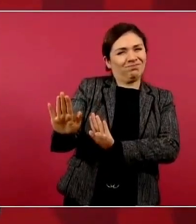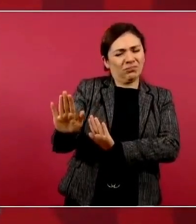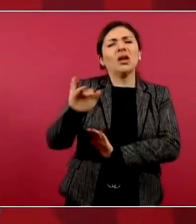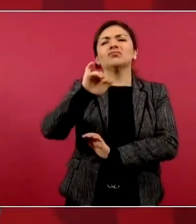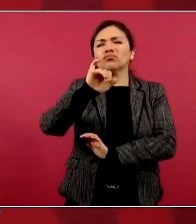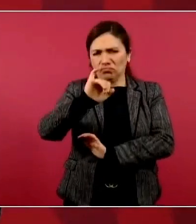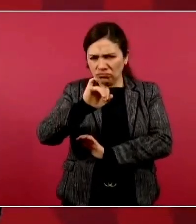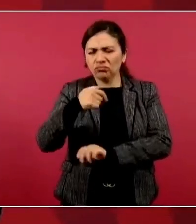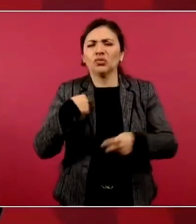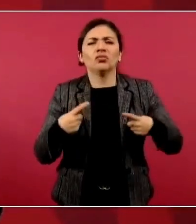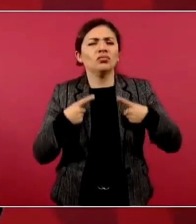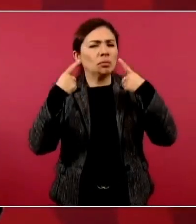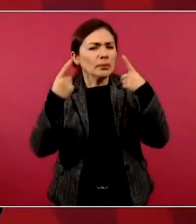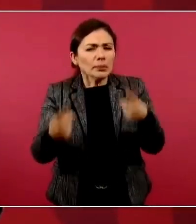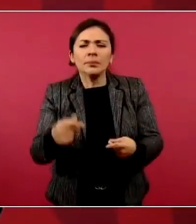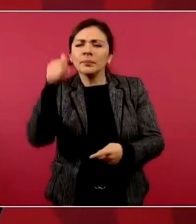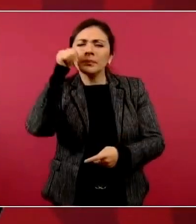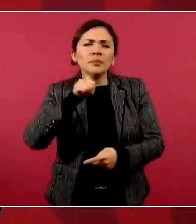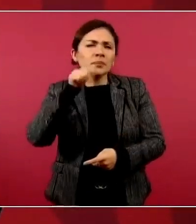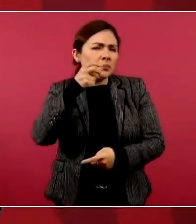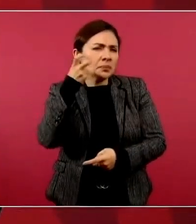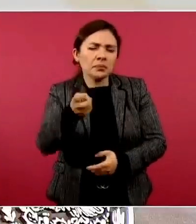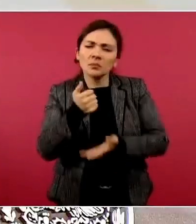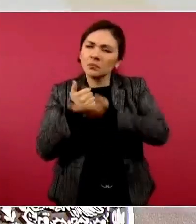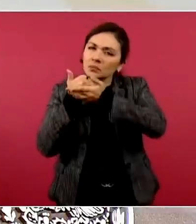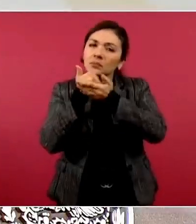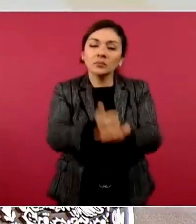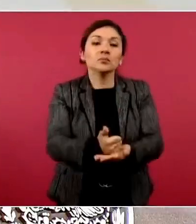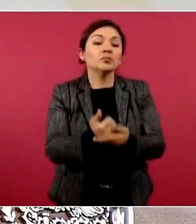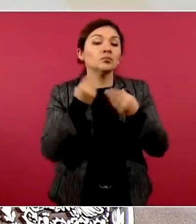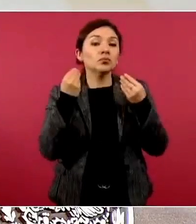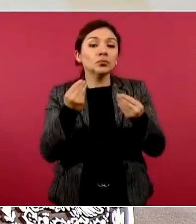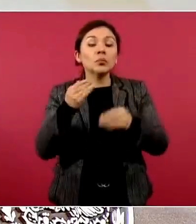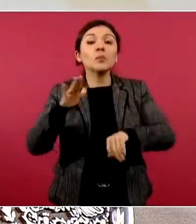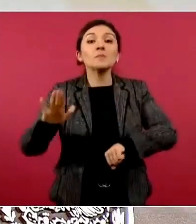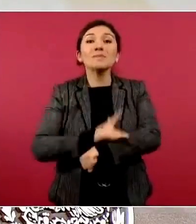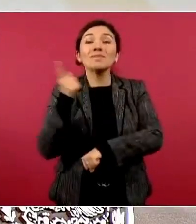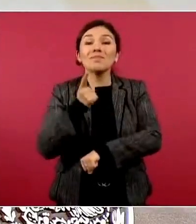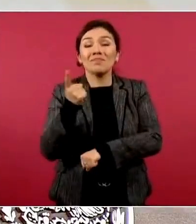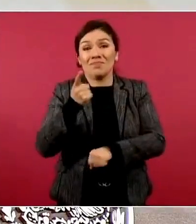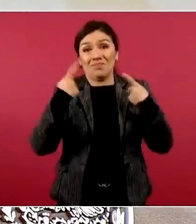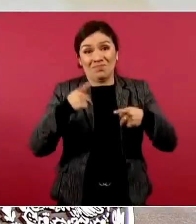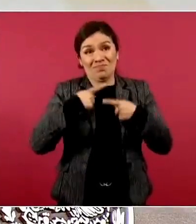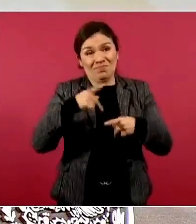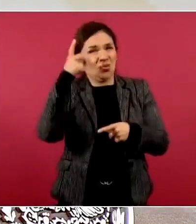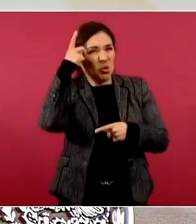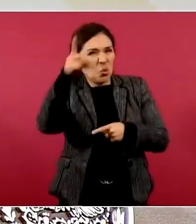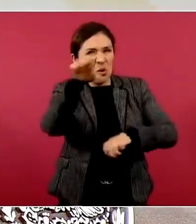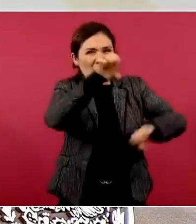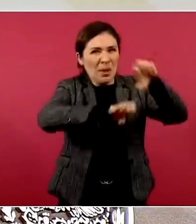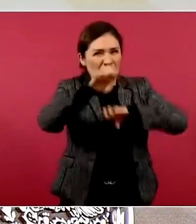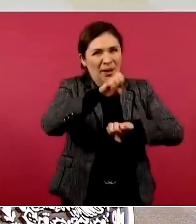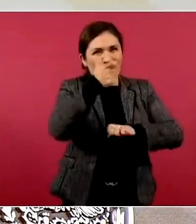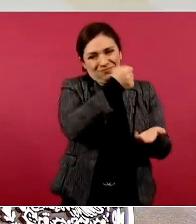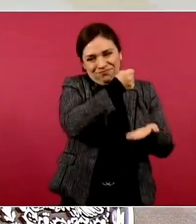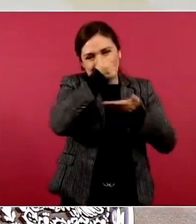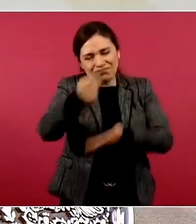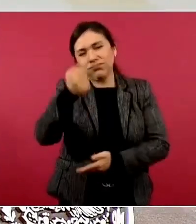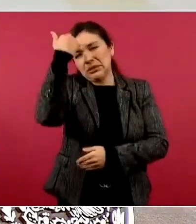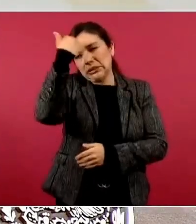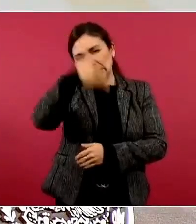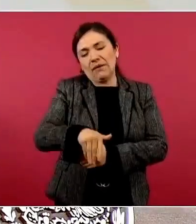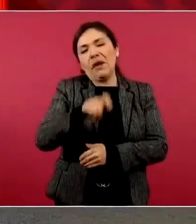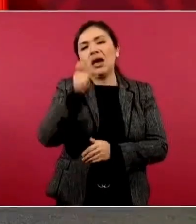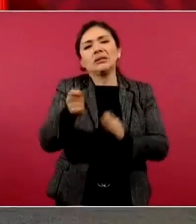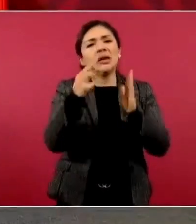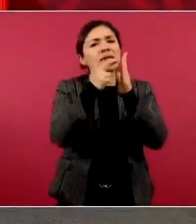Ofrecimos… Todo esto ha ayudado mucho, porque los inversionistas saben que son